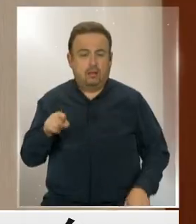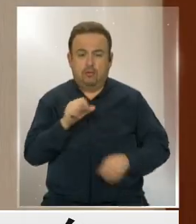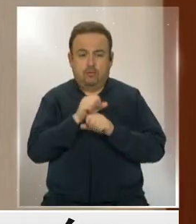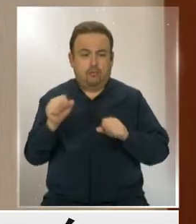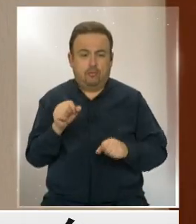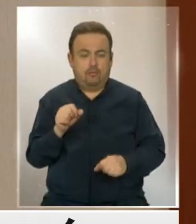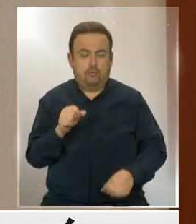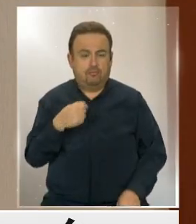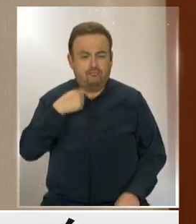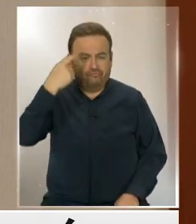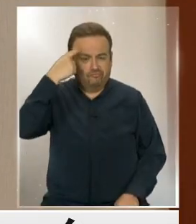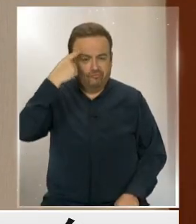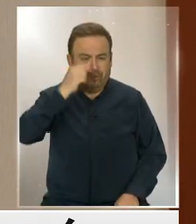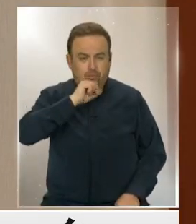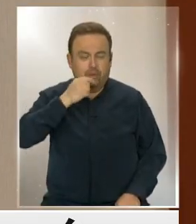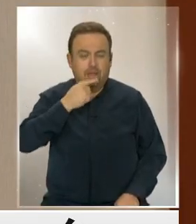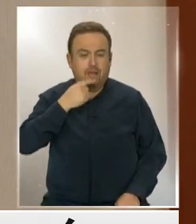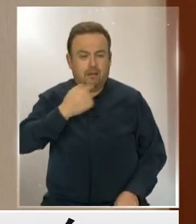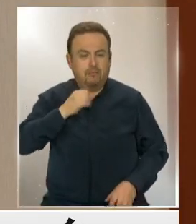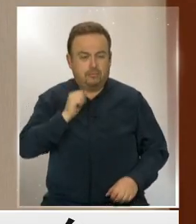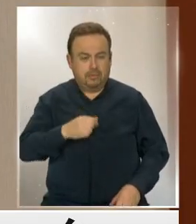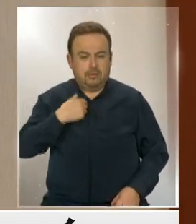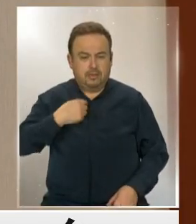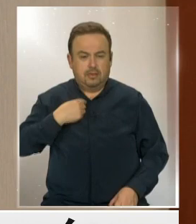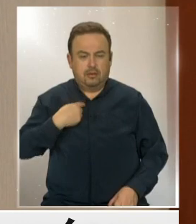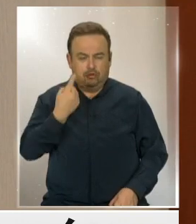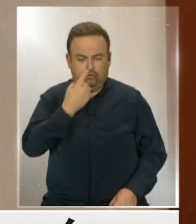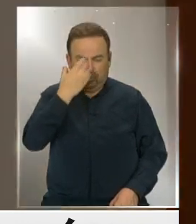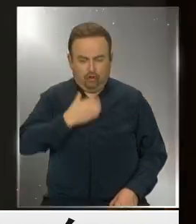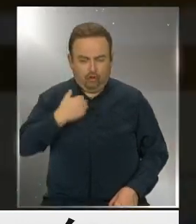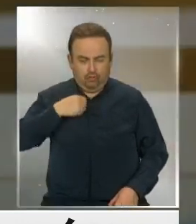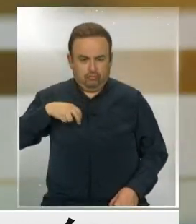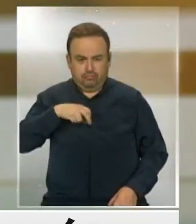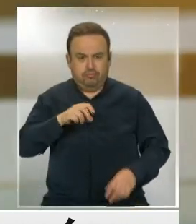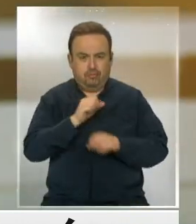no era apto como para poder ni siquiera hablar por sí mismo.